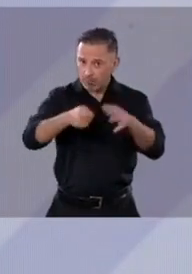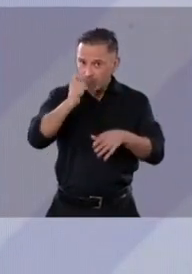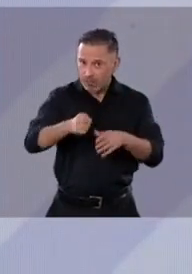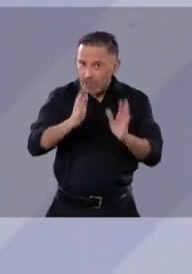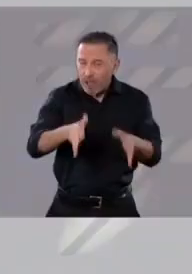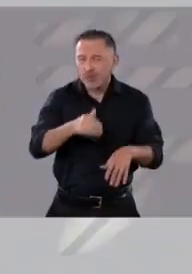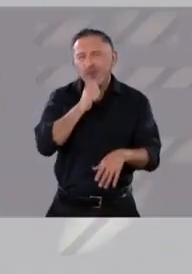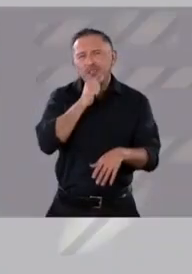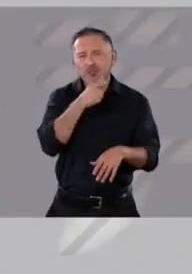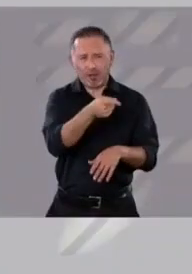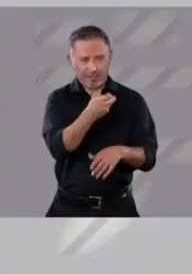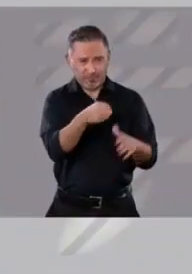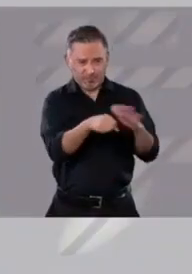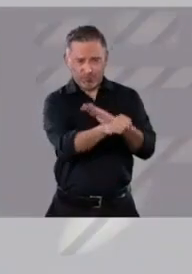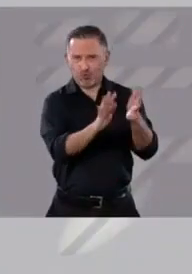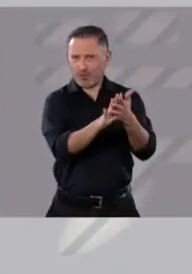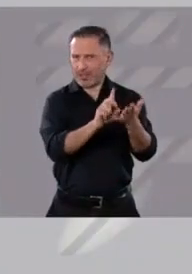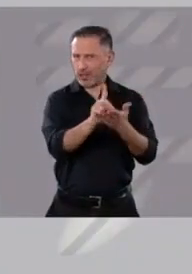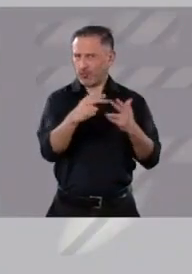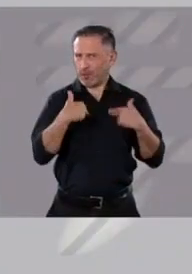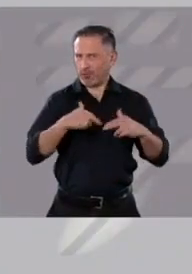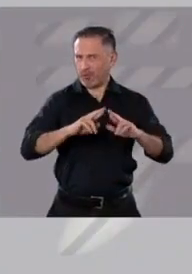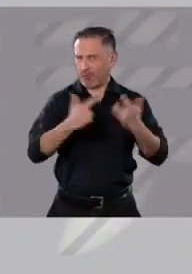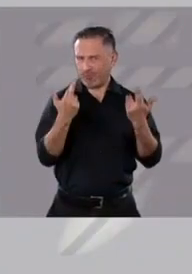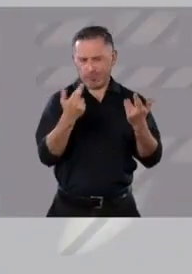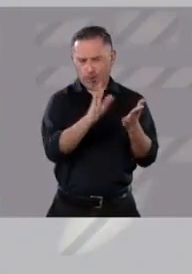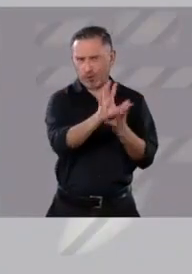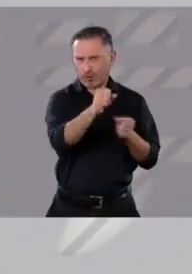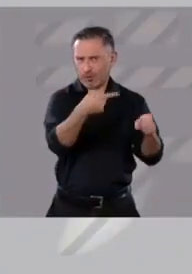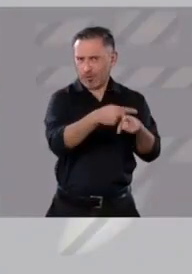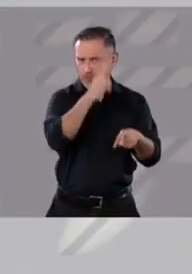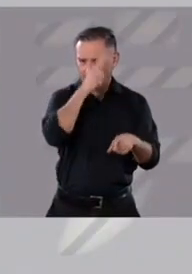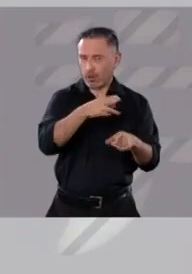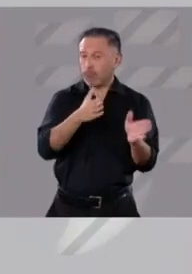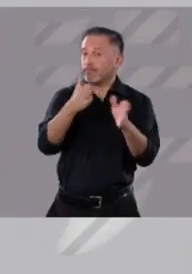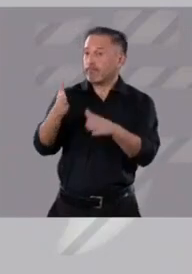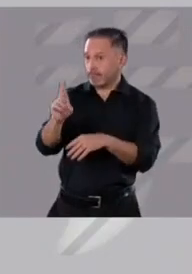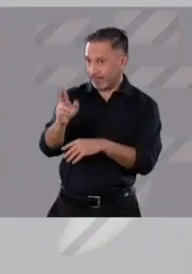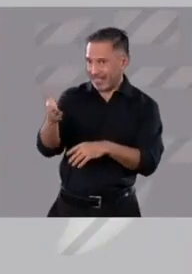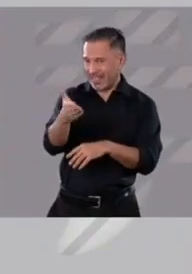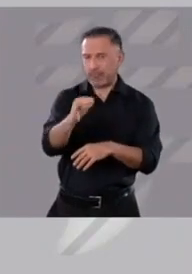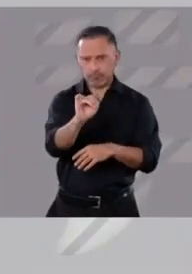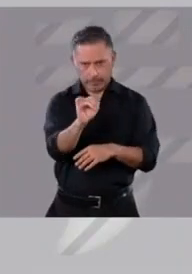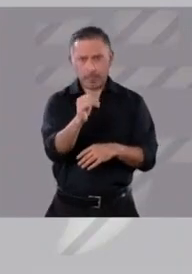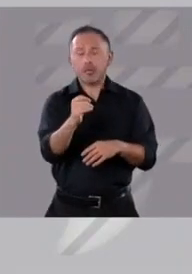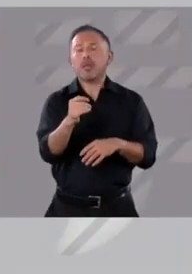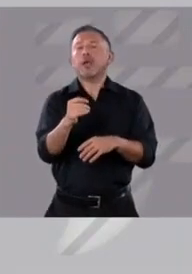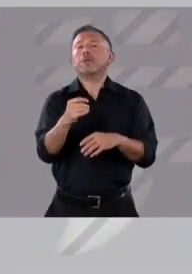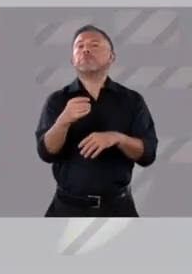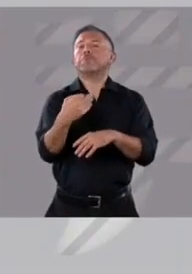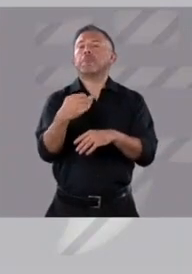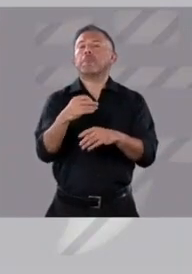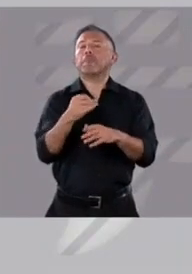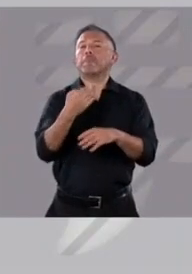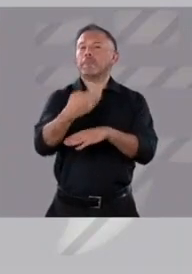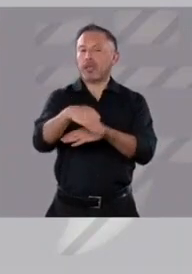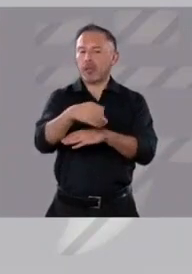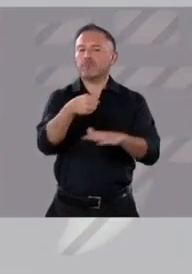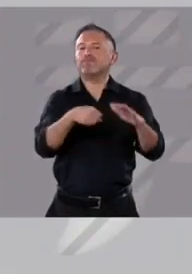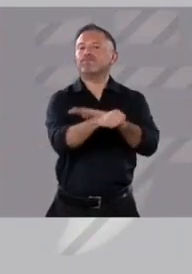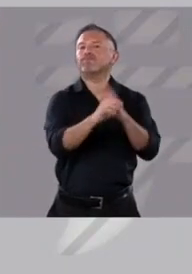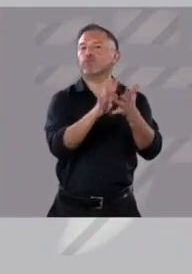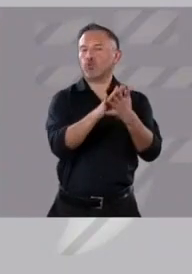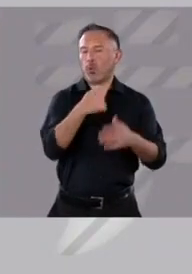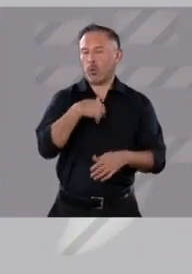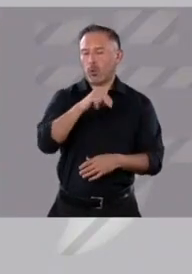es inconvencional. Les quedan 23 segundos, Xochitl Galvez, 15 segundos. en contra de la prisión preventiva oficiosa. 22 segundos, Xochitl